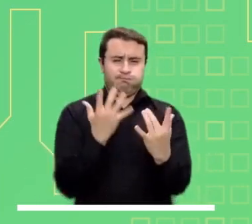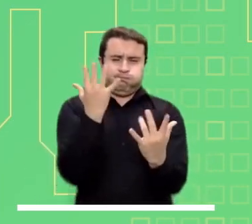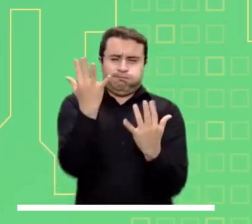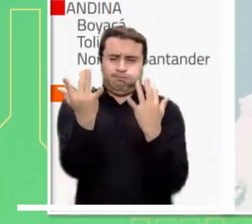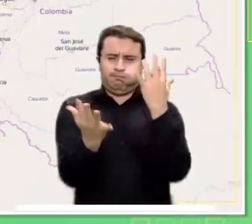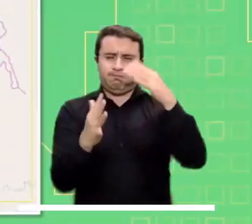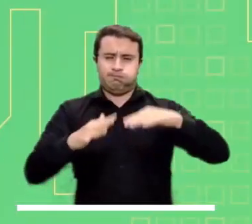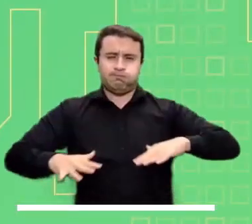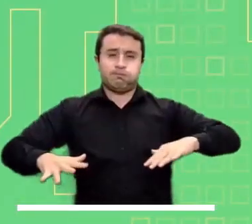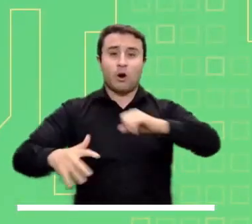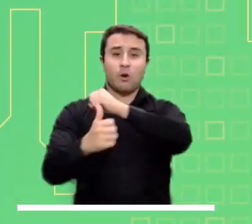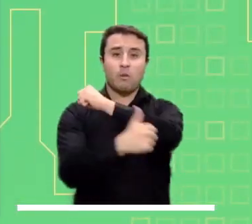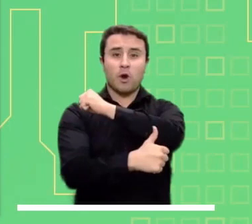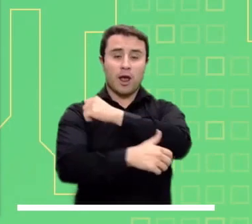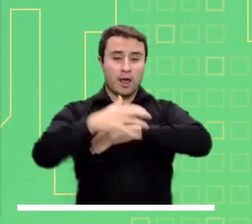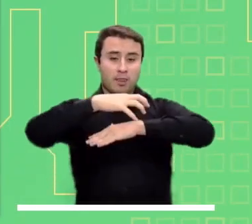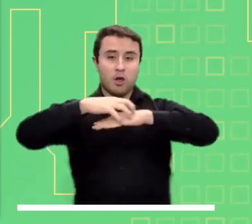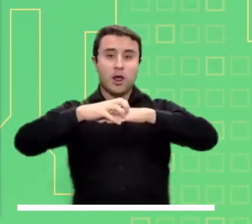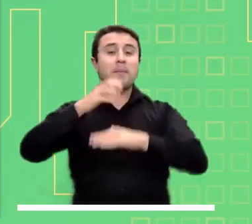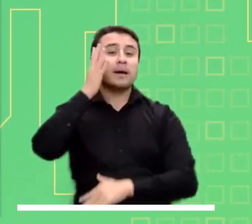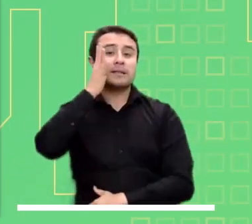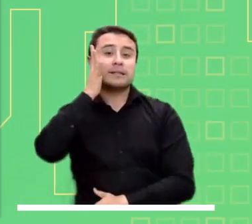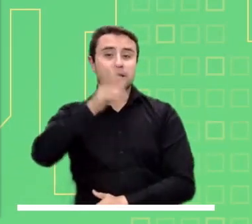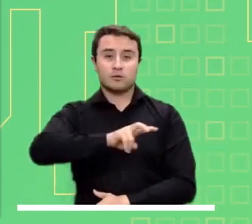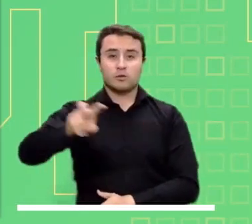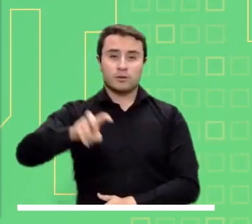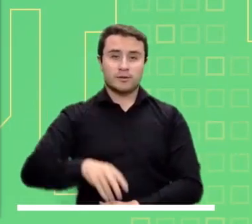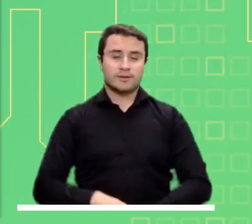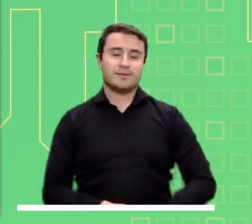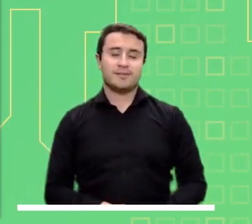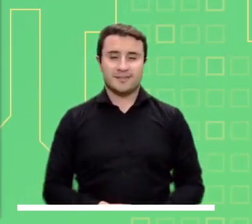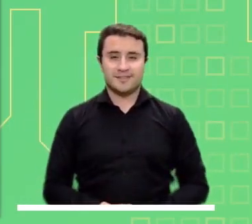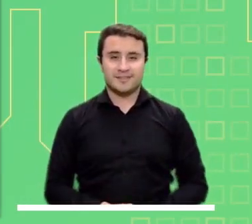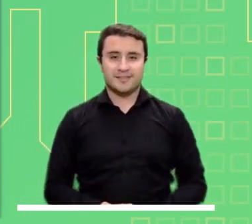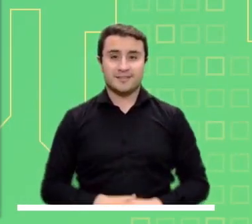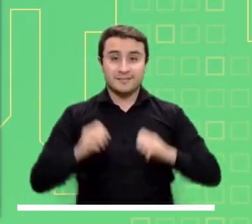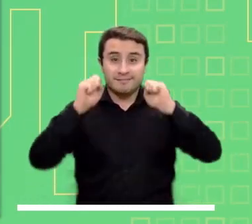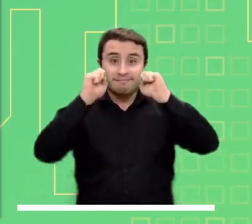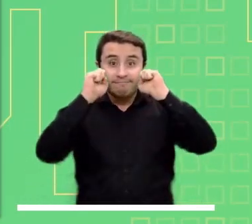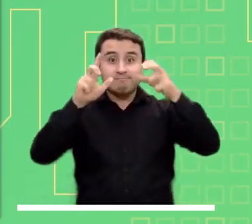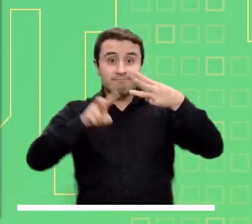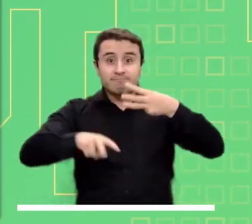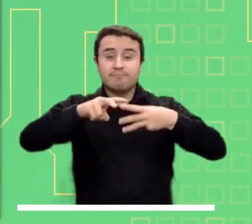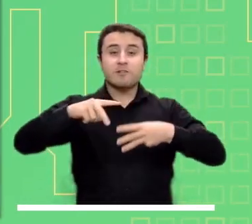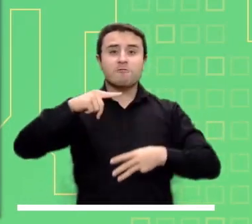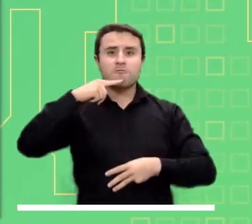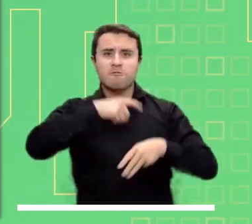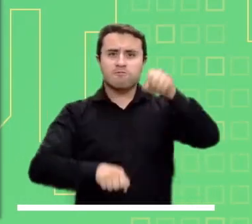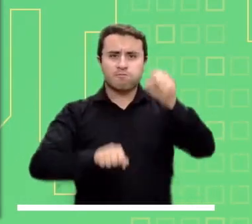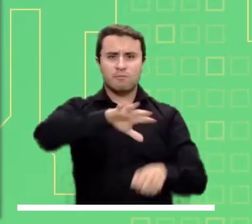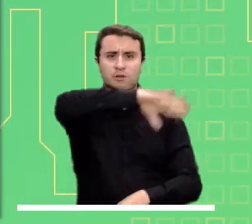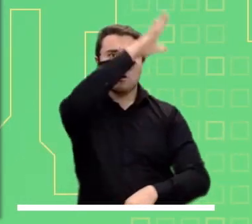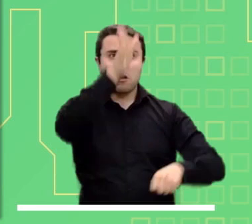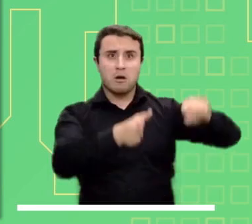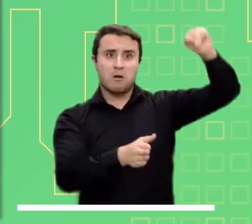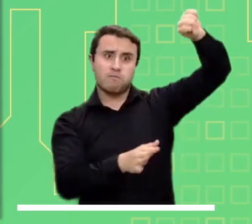Precaución por alta probabilidad de incendios en algunas zonas de los departamentos de Boyacá, Tolima y Norte de Santander.